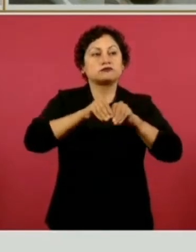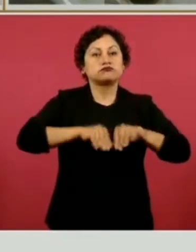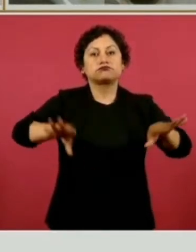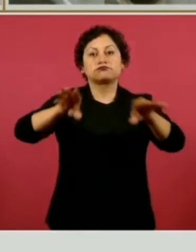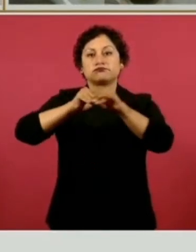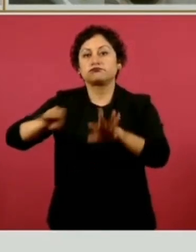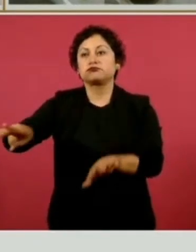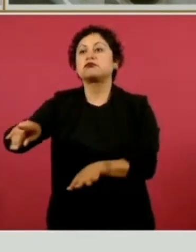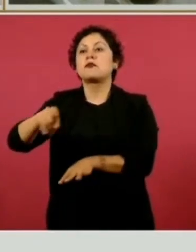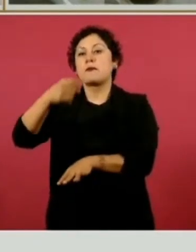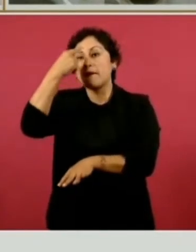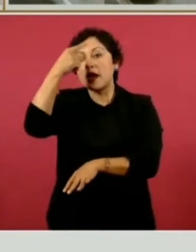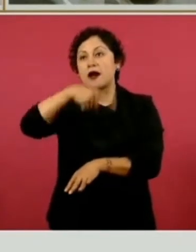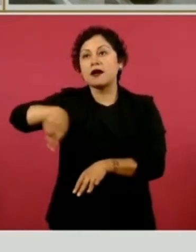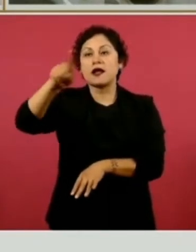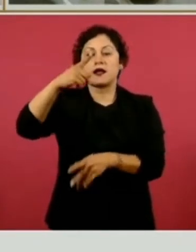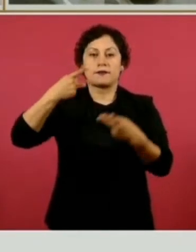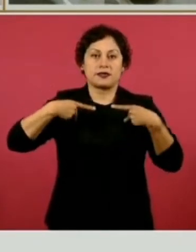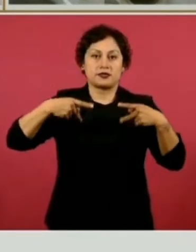que fuimos haciendo.